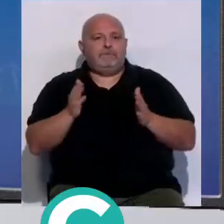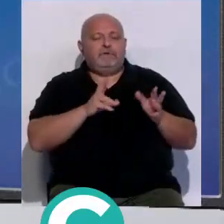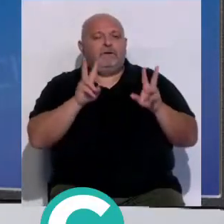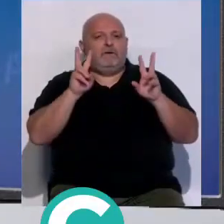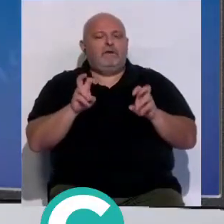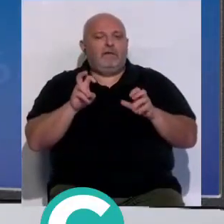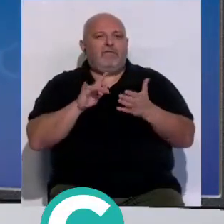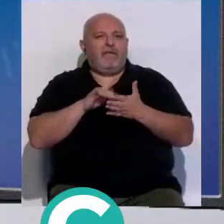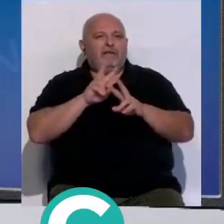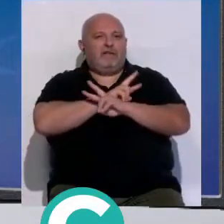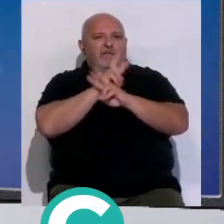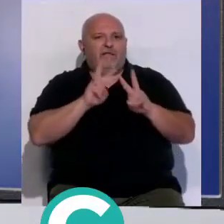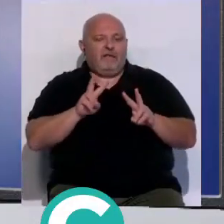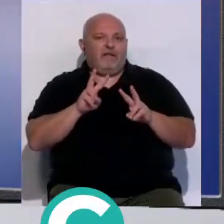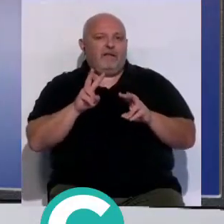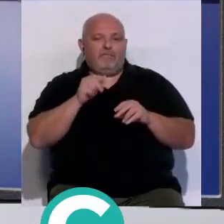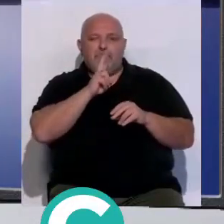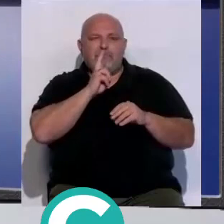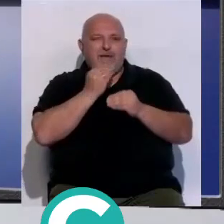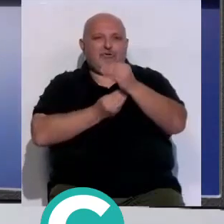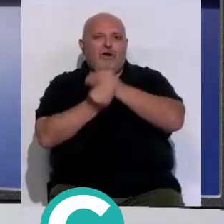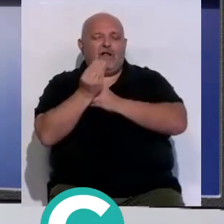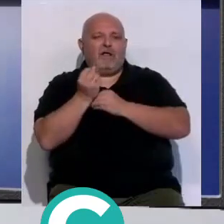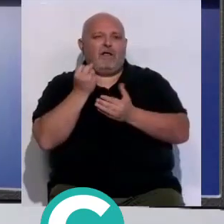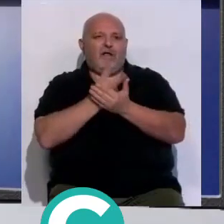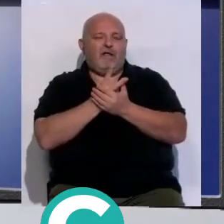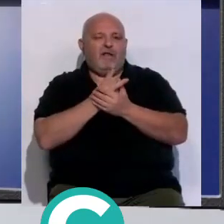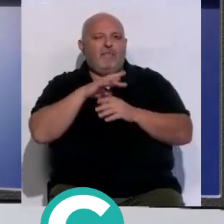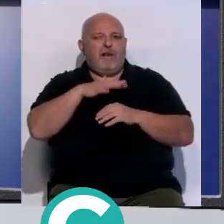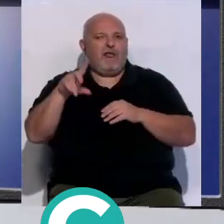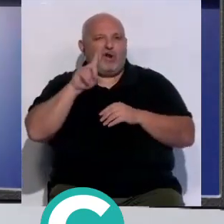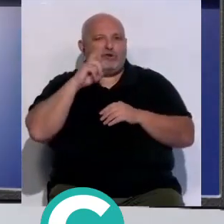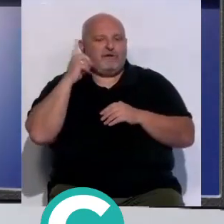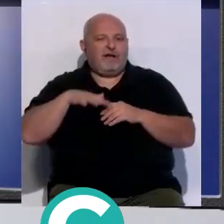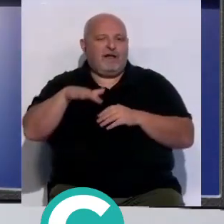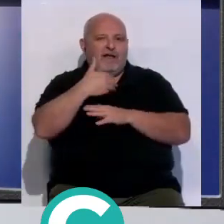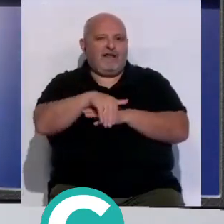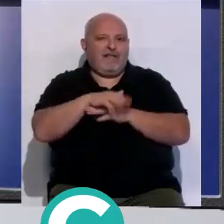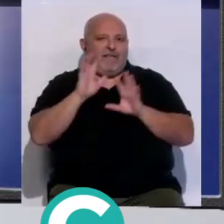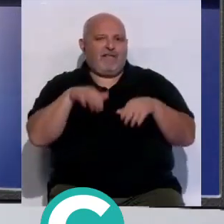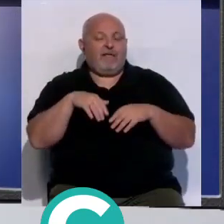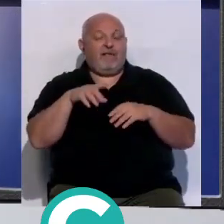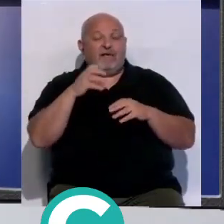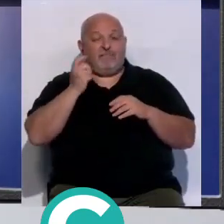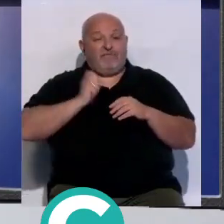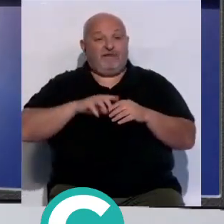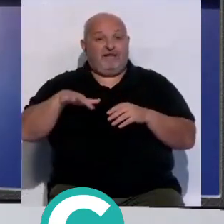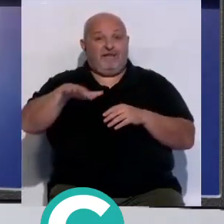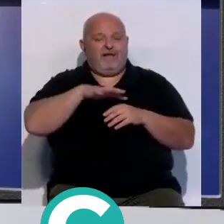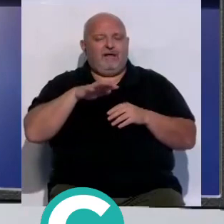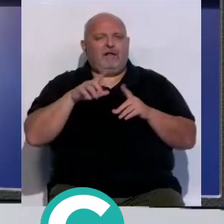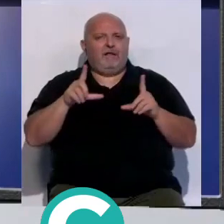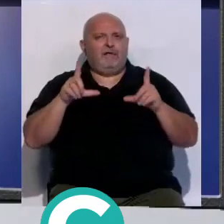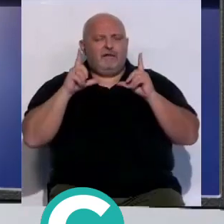jornada Día Internacional de la Matrona volvía la marea rosa a las calles de Cádiz estas profesionales se